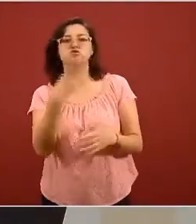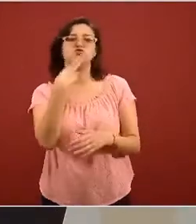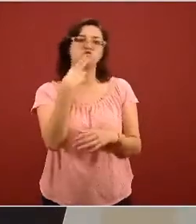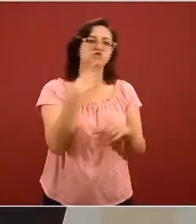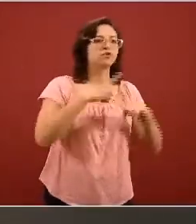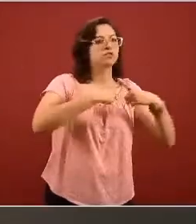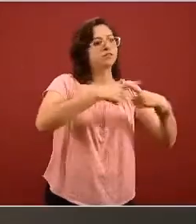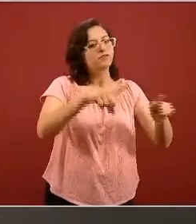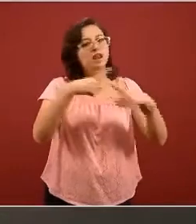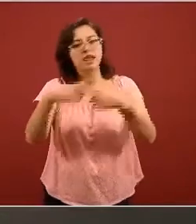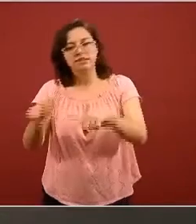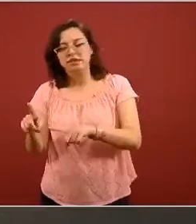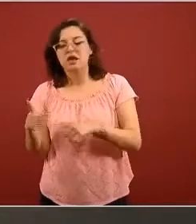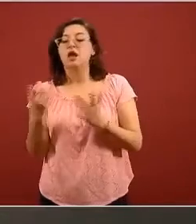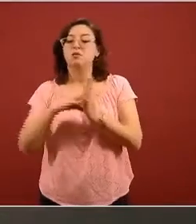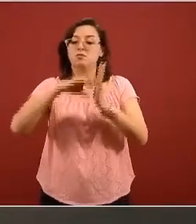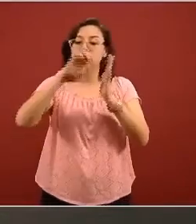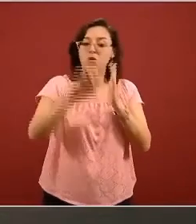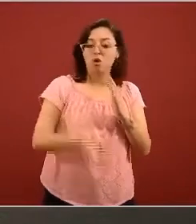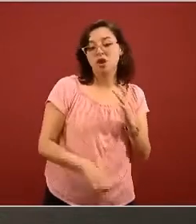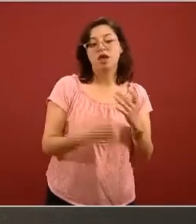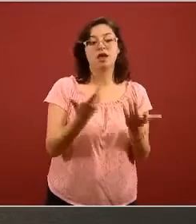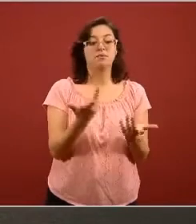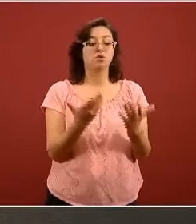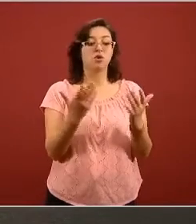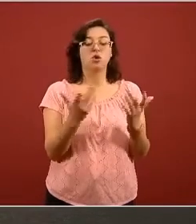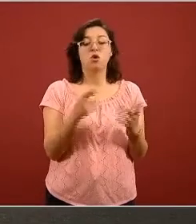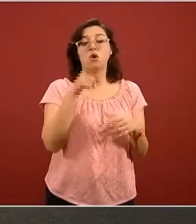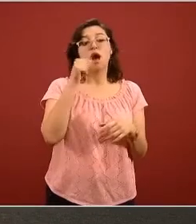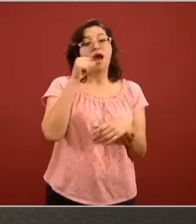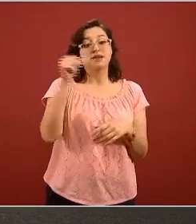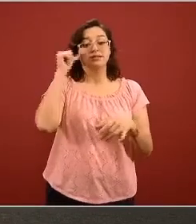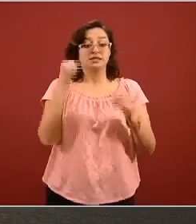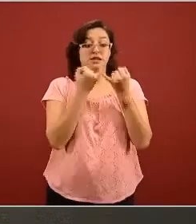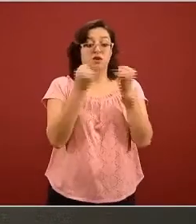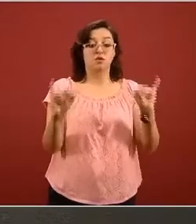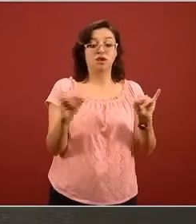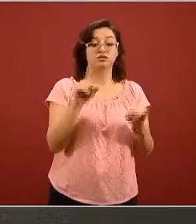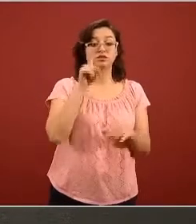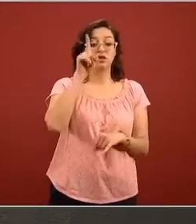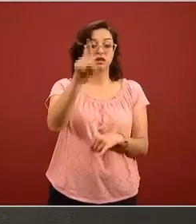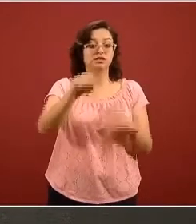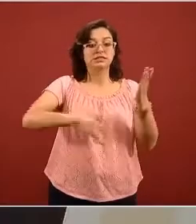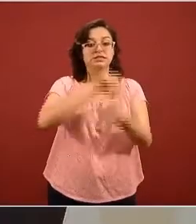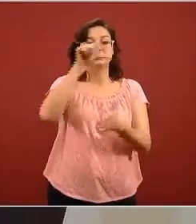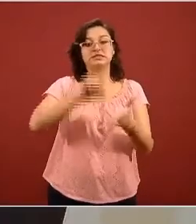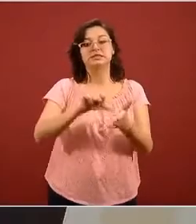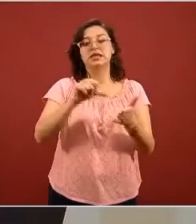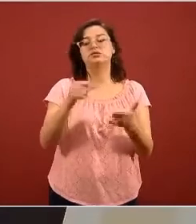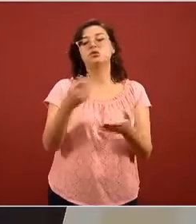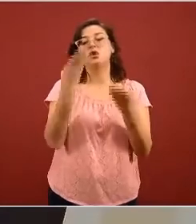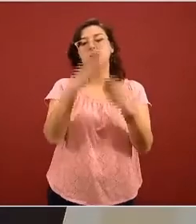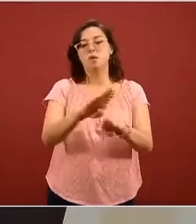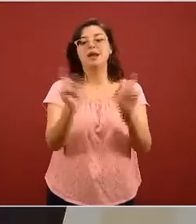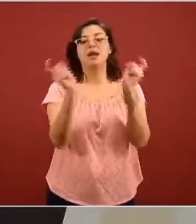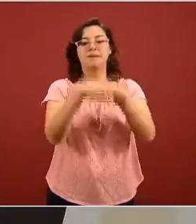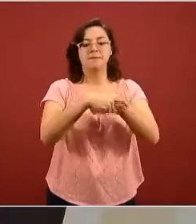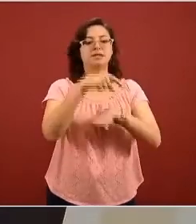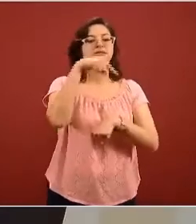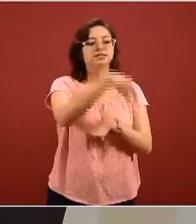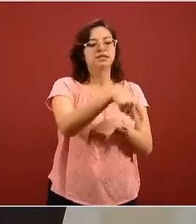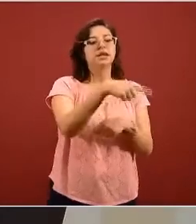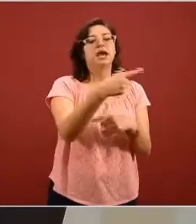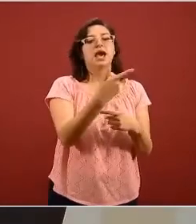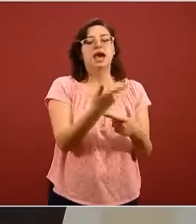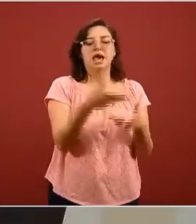por ejemplo la unidad temporal COVID-19 que ayer se inauguró en el centro Banamex está destinada a